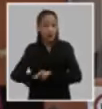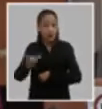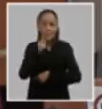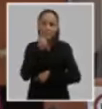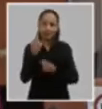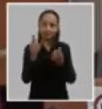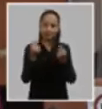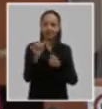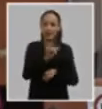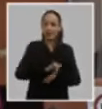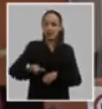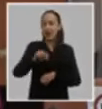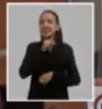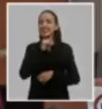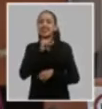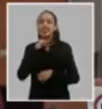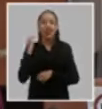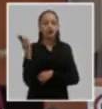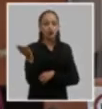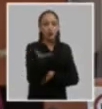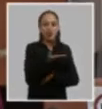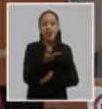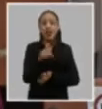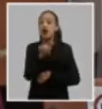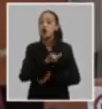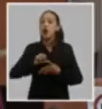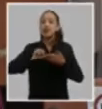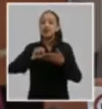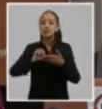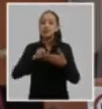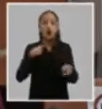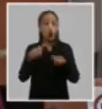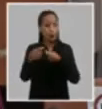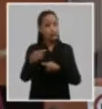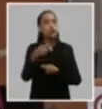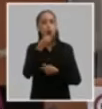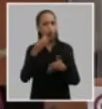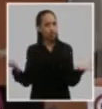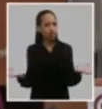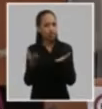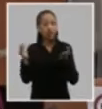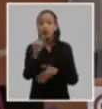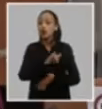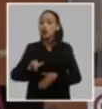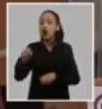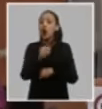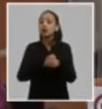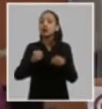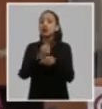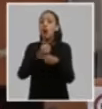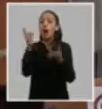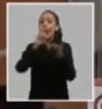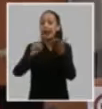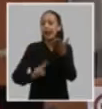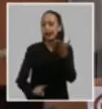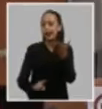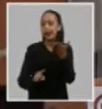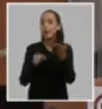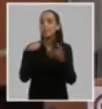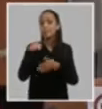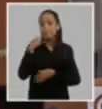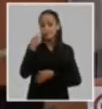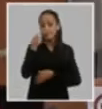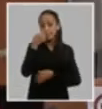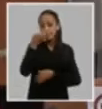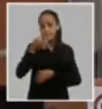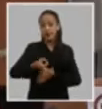la gastronomía el comercio y los servicios en sentido general y también al fomento de las energías renovables para acompañar los esfuerzos que